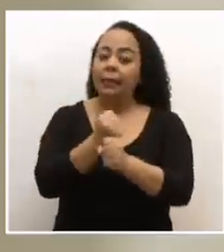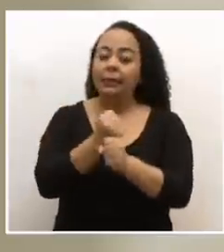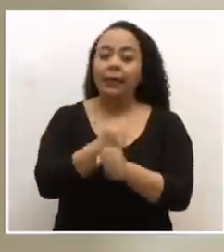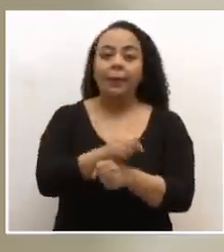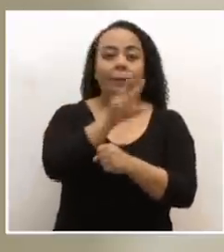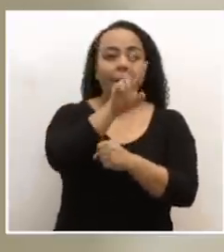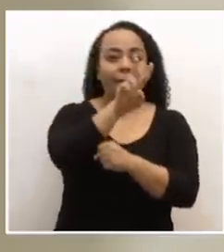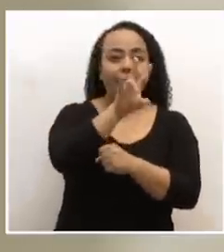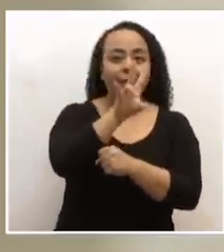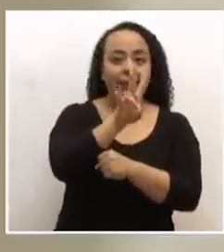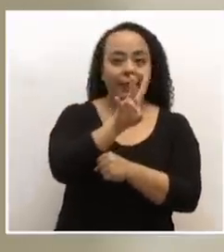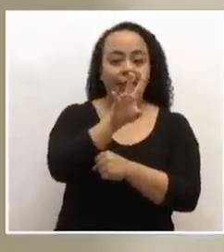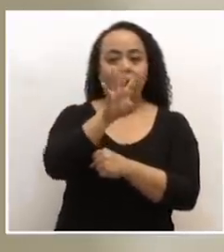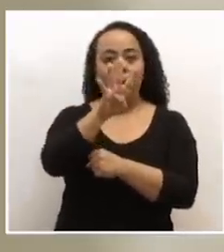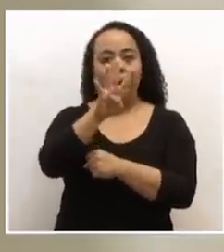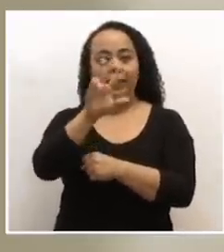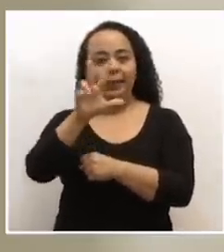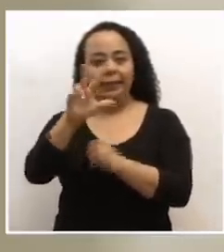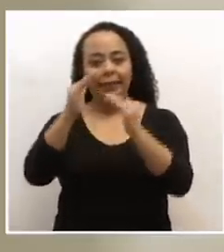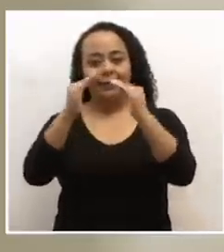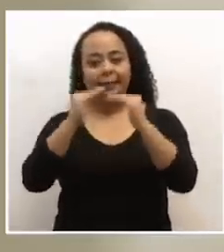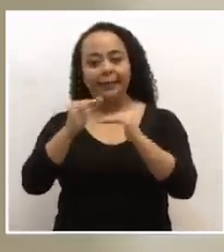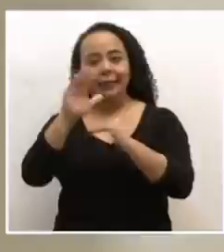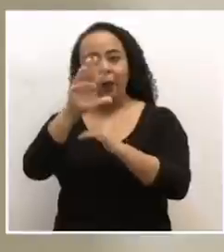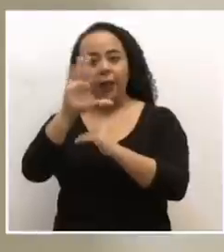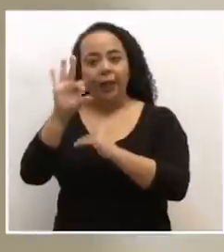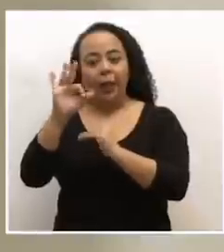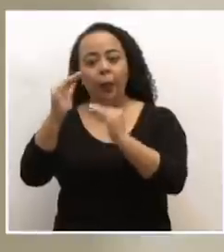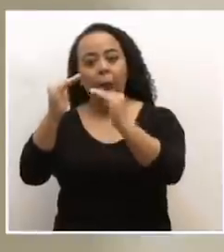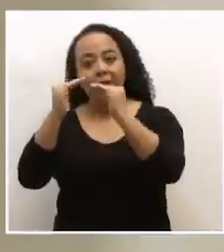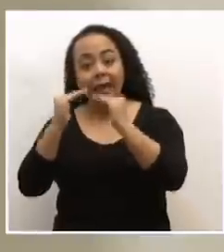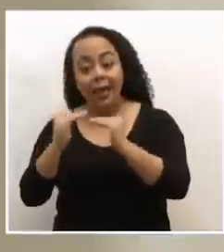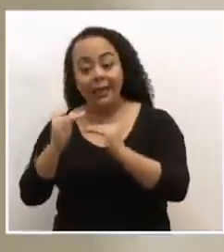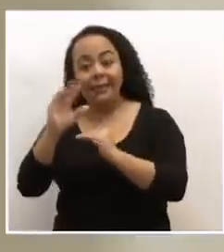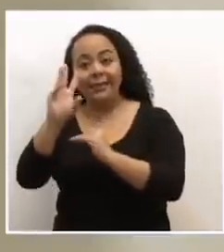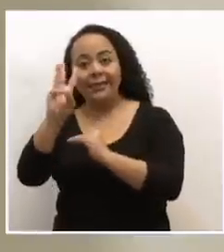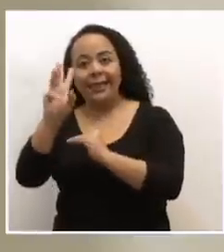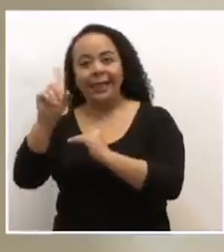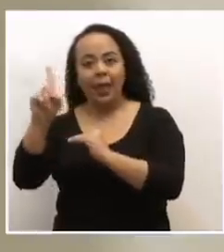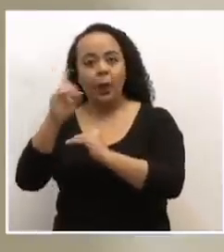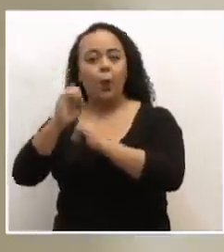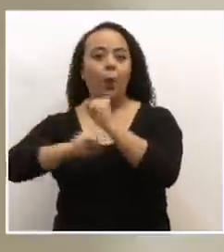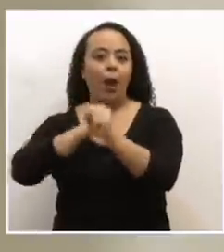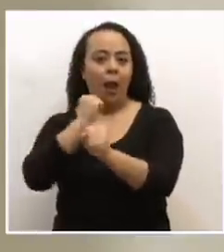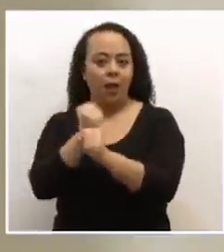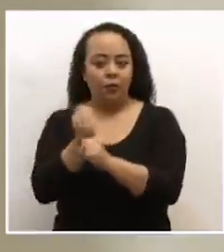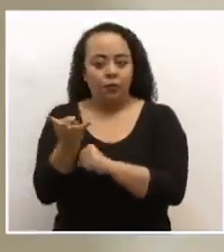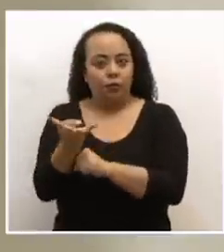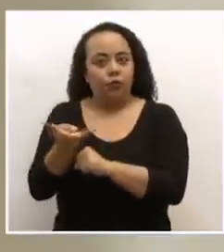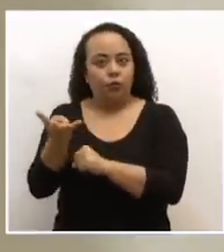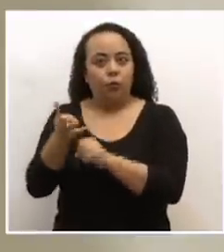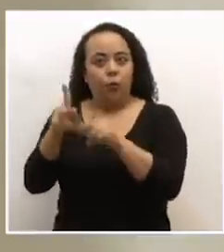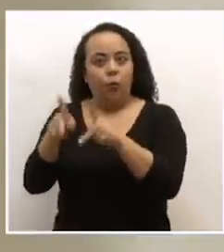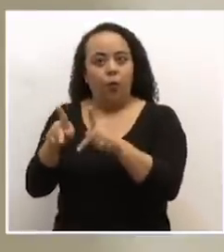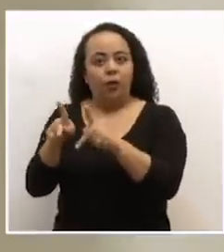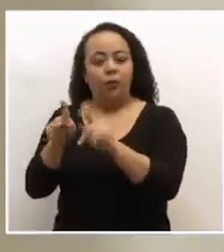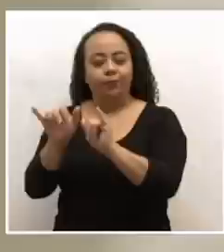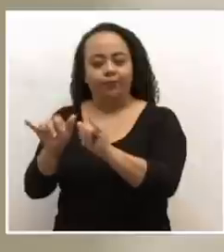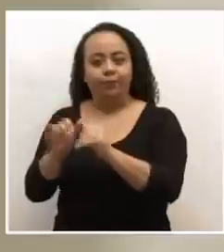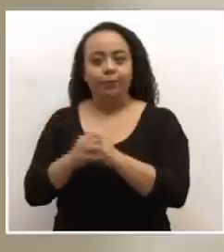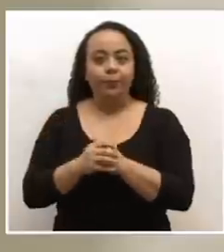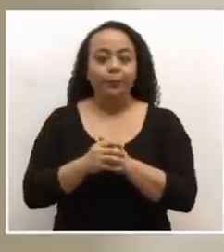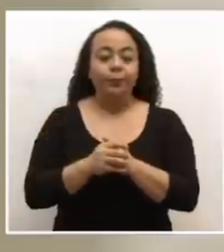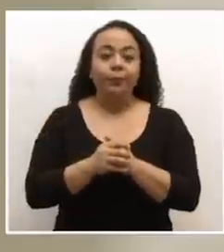27, 43, 59 y 61 años. Con